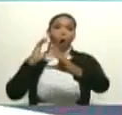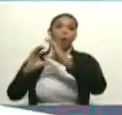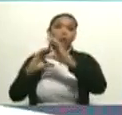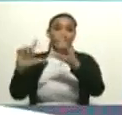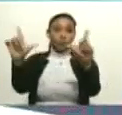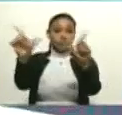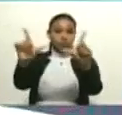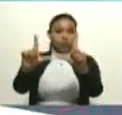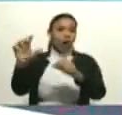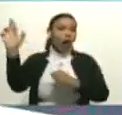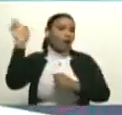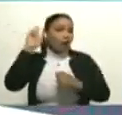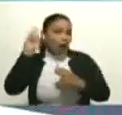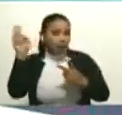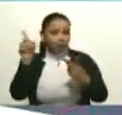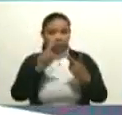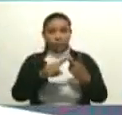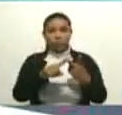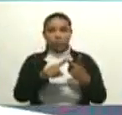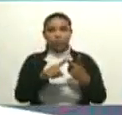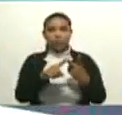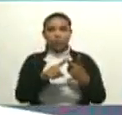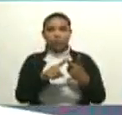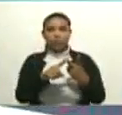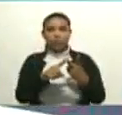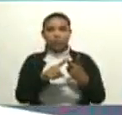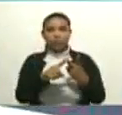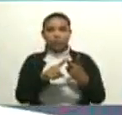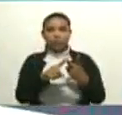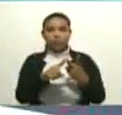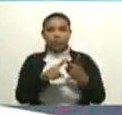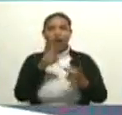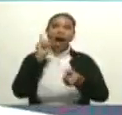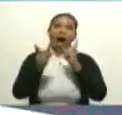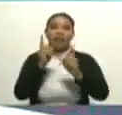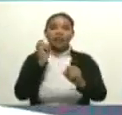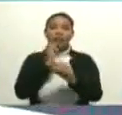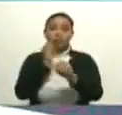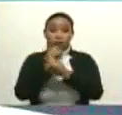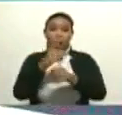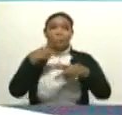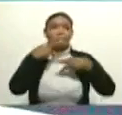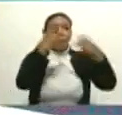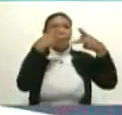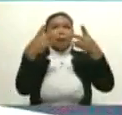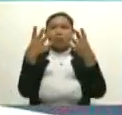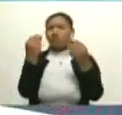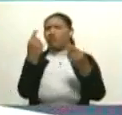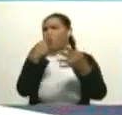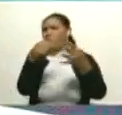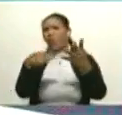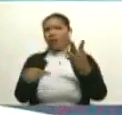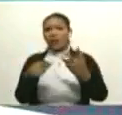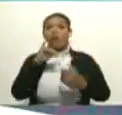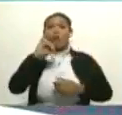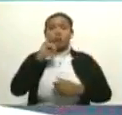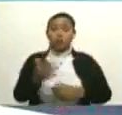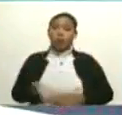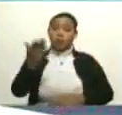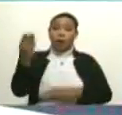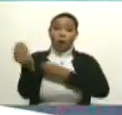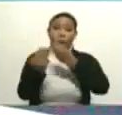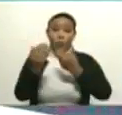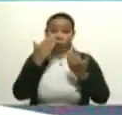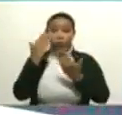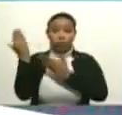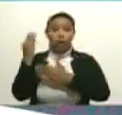televisivos, radiales. A veces en las redes sociales salen tantas cosas, y noticias tan importantes como estas,